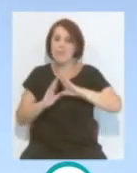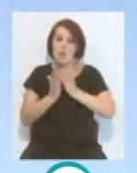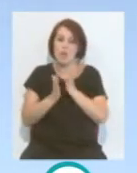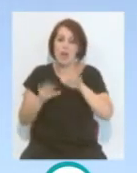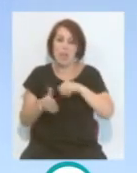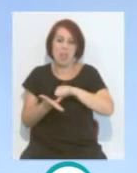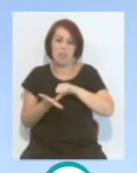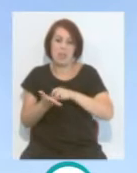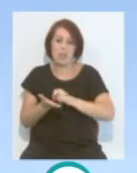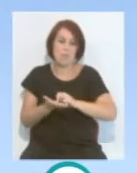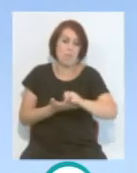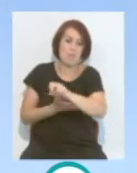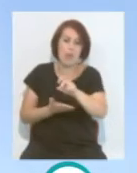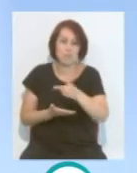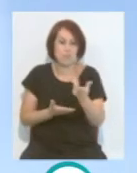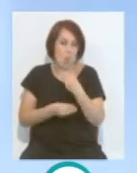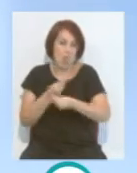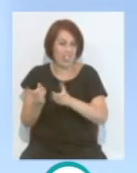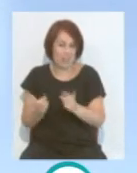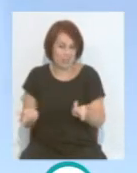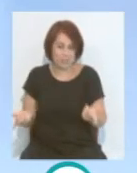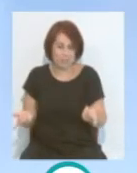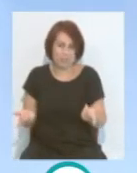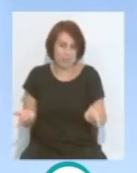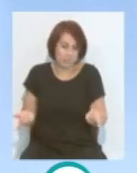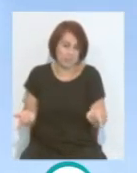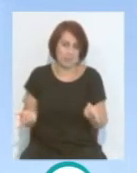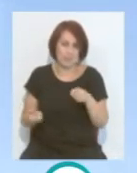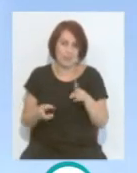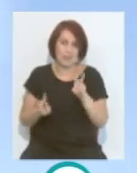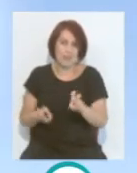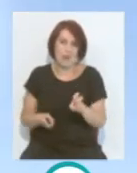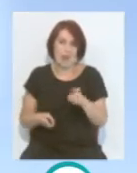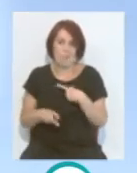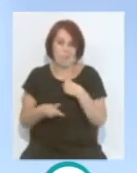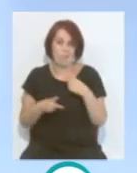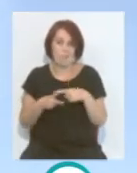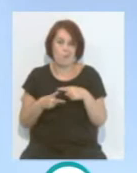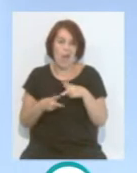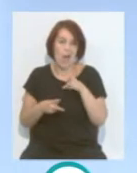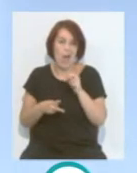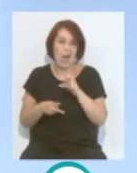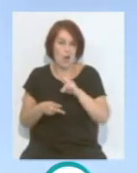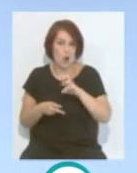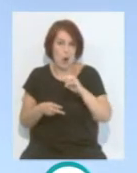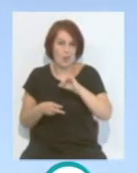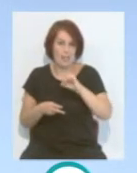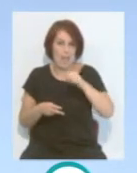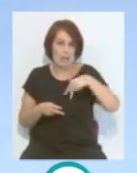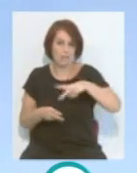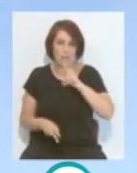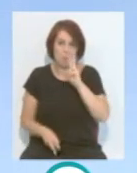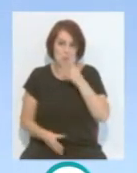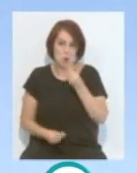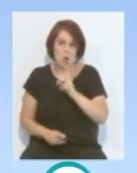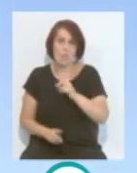Cádiz, de los centrales, pues no se practica. No hay que complicarse mucho. No, en ese aspecto creo que Haroyan no lo vamos a poder ver mucho. Pero es cierto que en el equipo ruso, en el